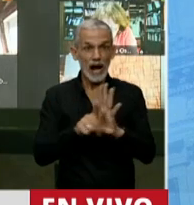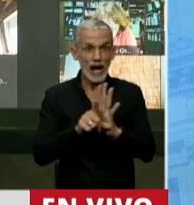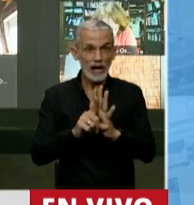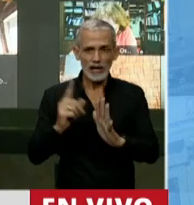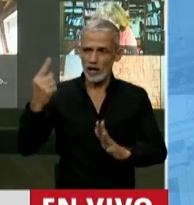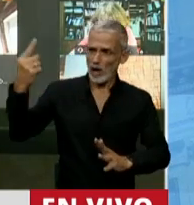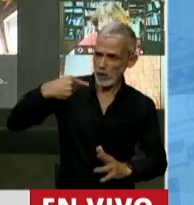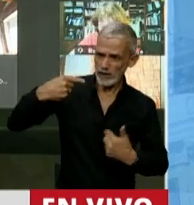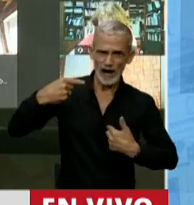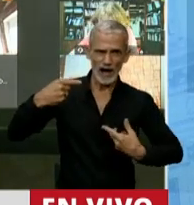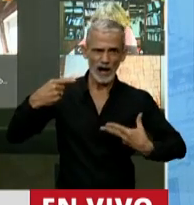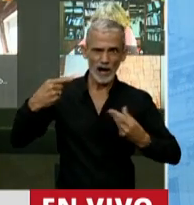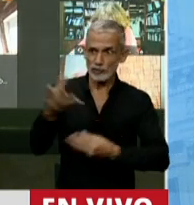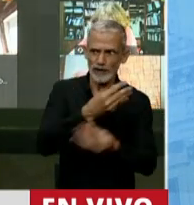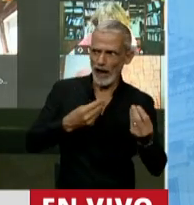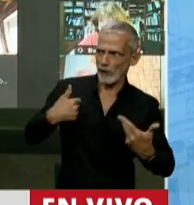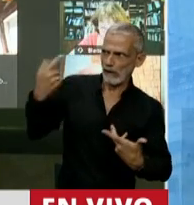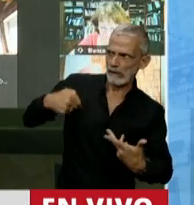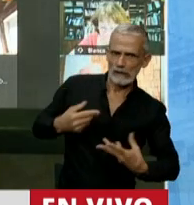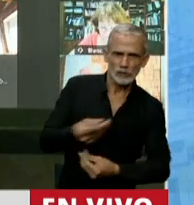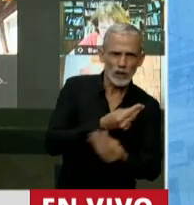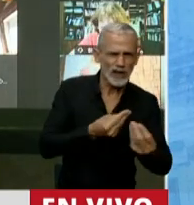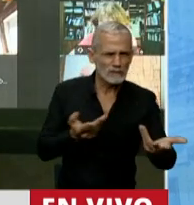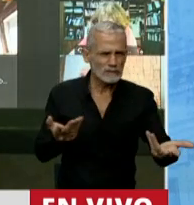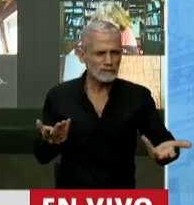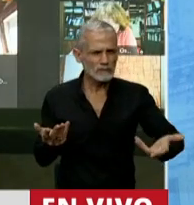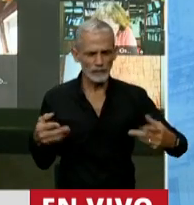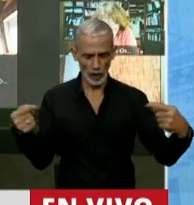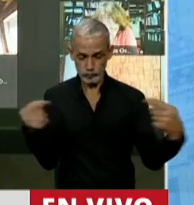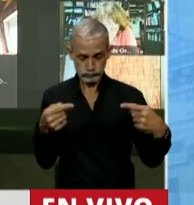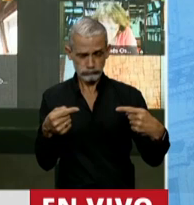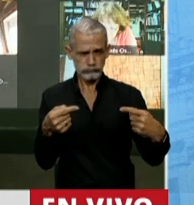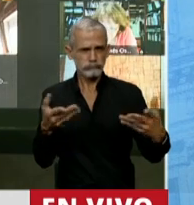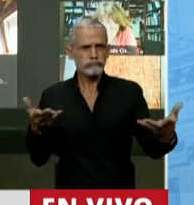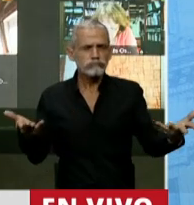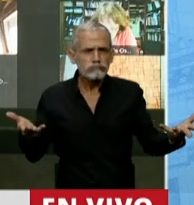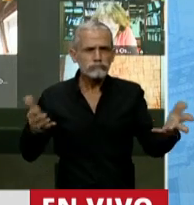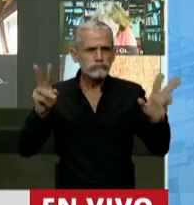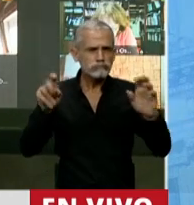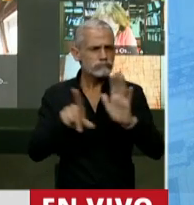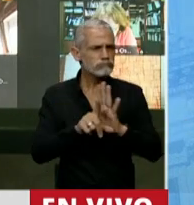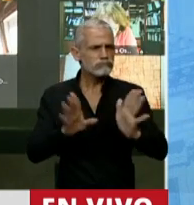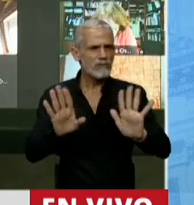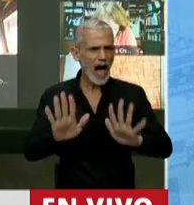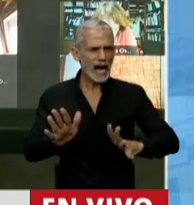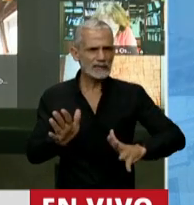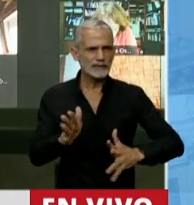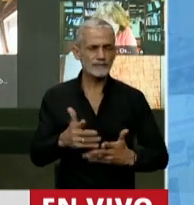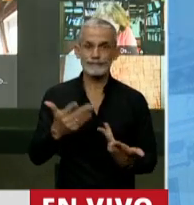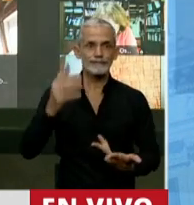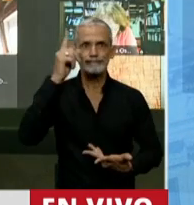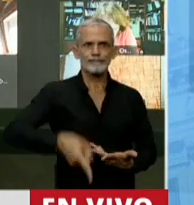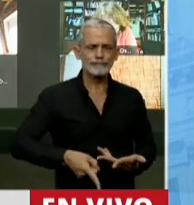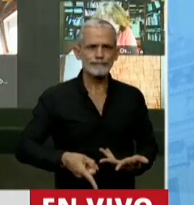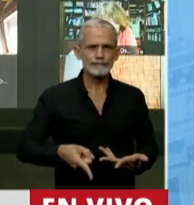nos obliga a ser solidarios, es una ley que nace en la contradicción. Y es más grave cuando se obliga